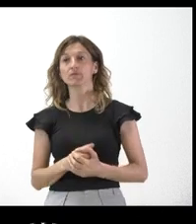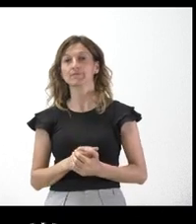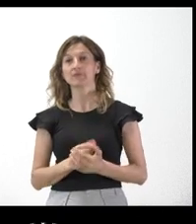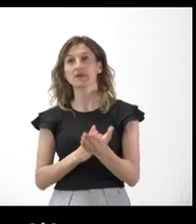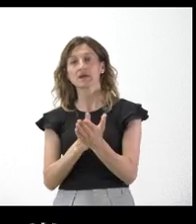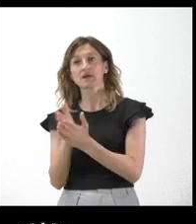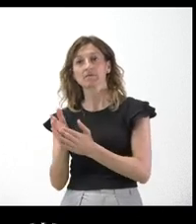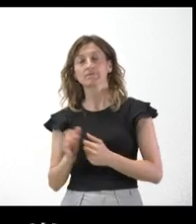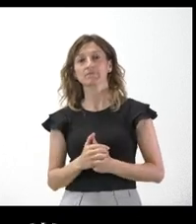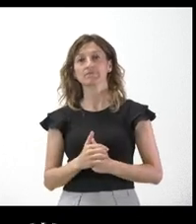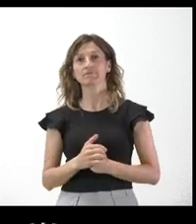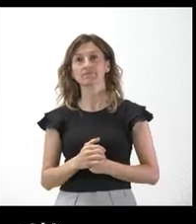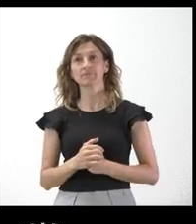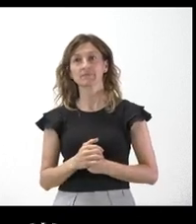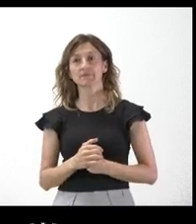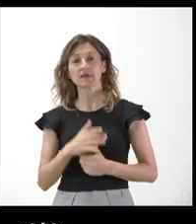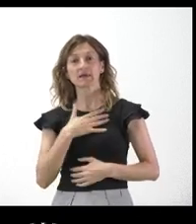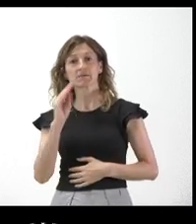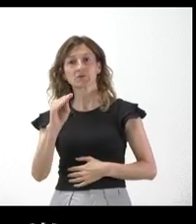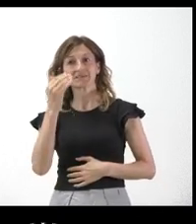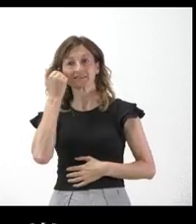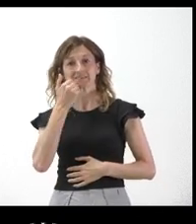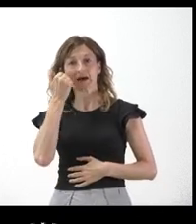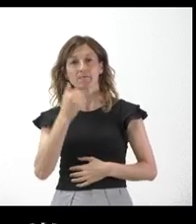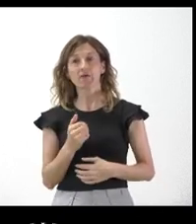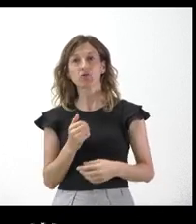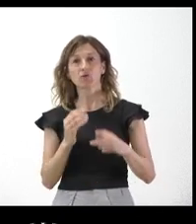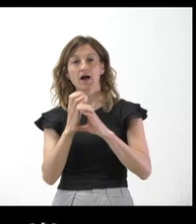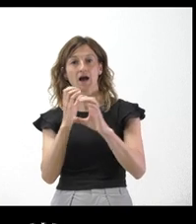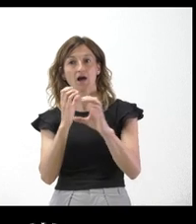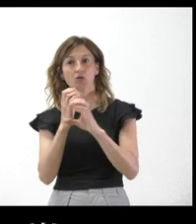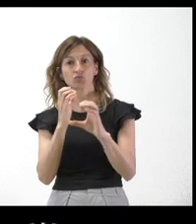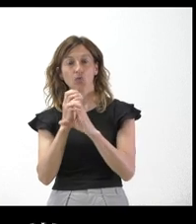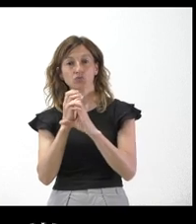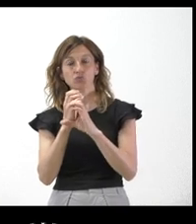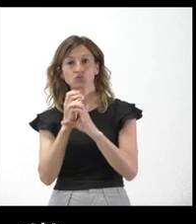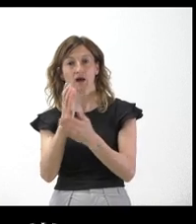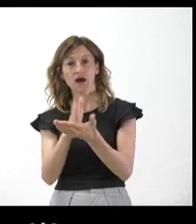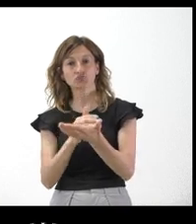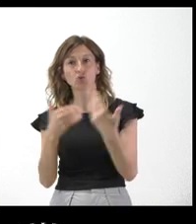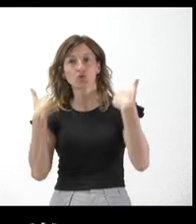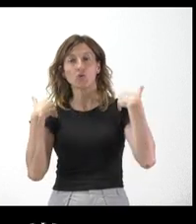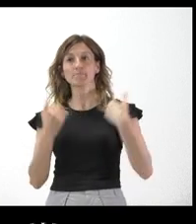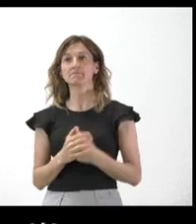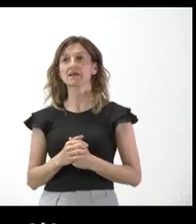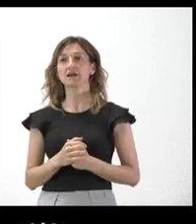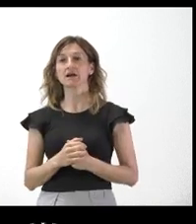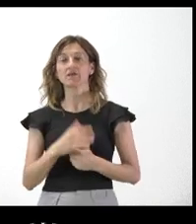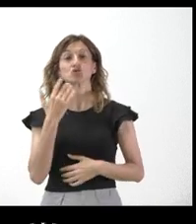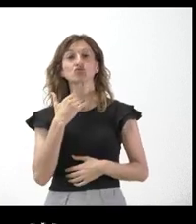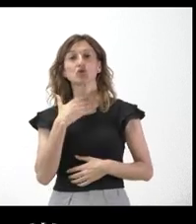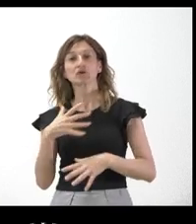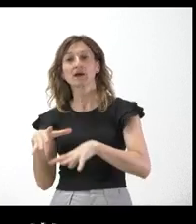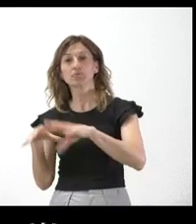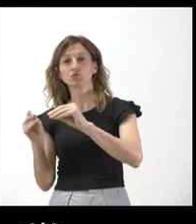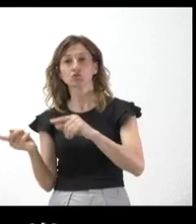parte, también quería preguntar porque los sábados se ha suprimido el autobús que es de competencia autonómica que realiza el trayecto Soria-Burgos y